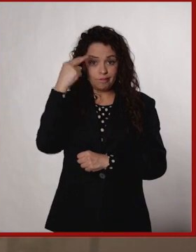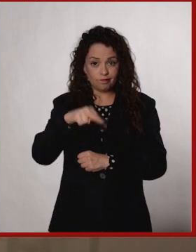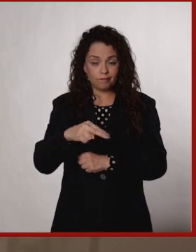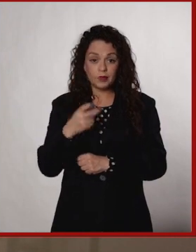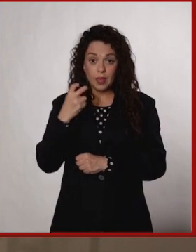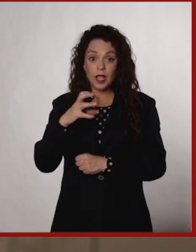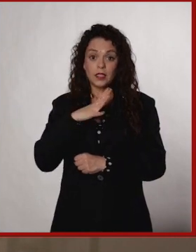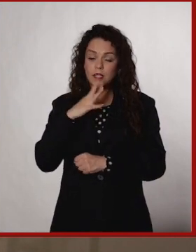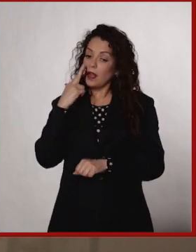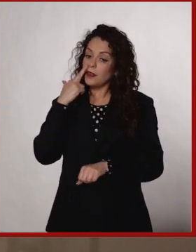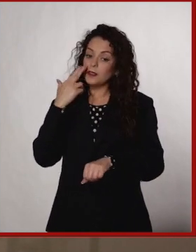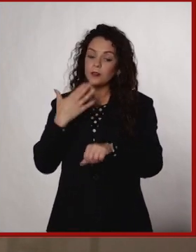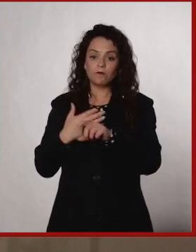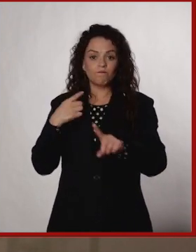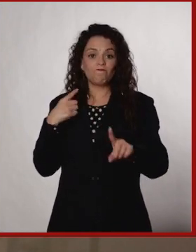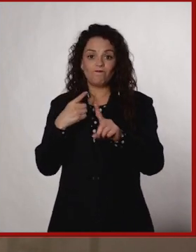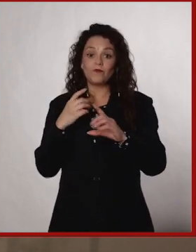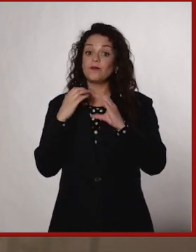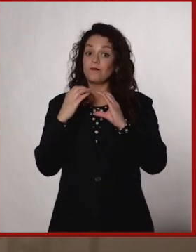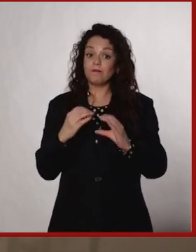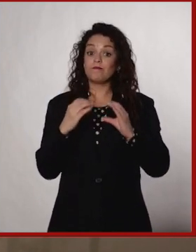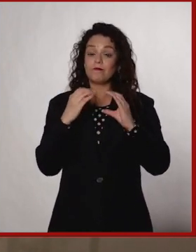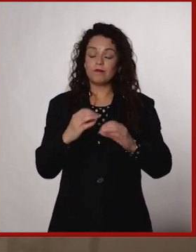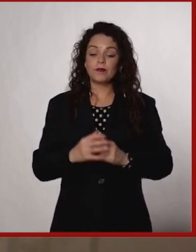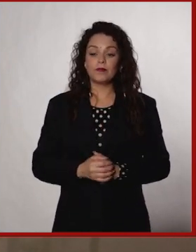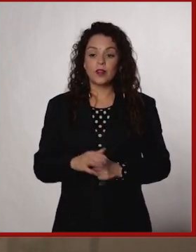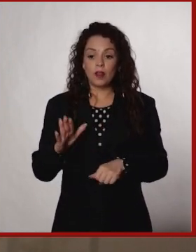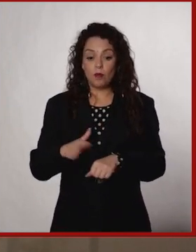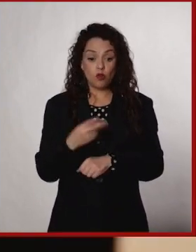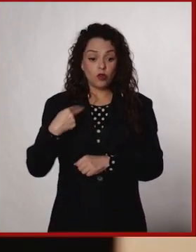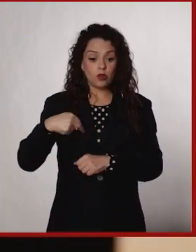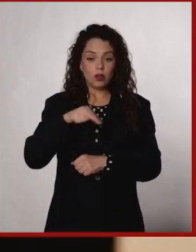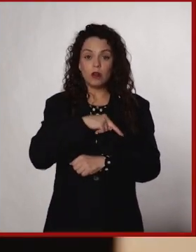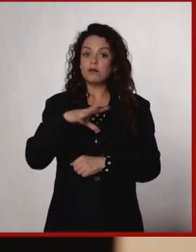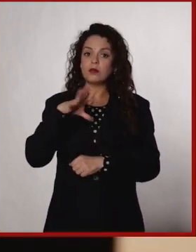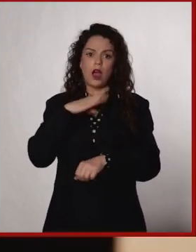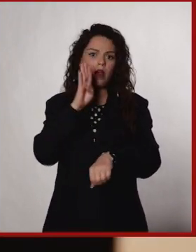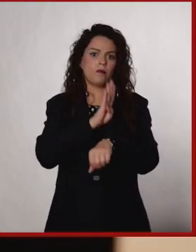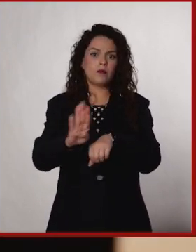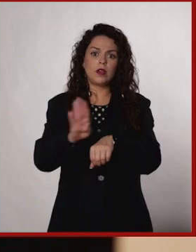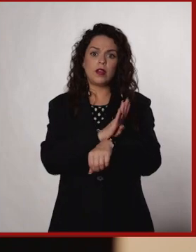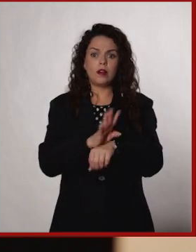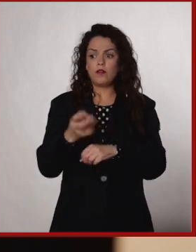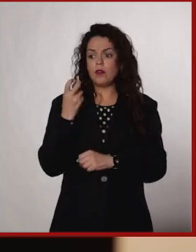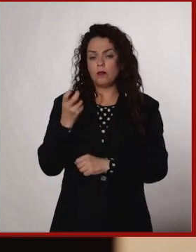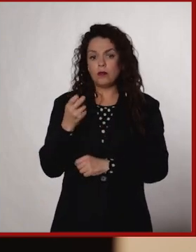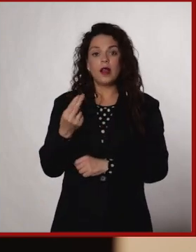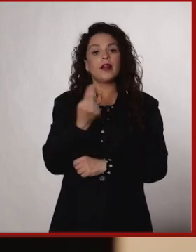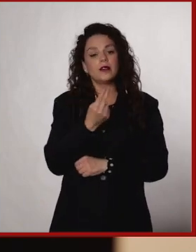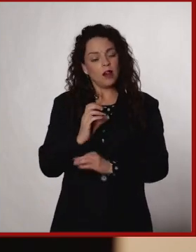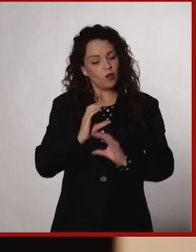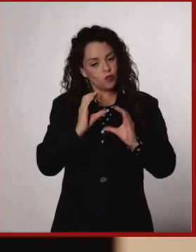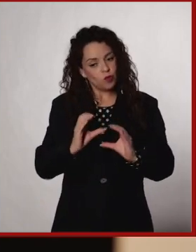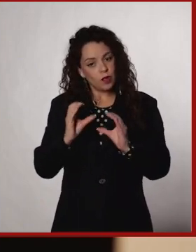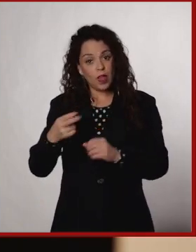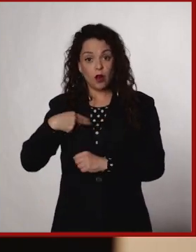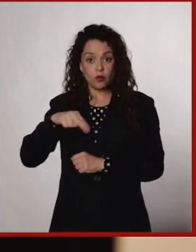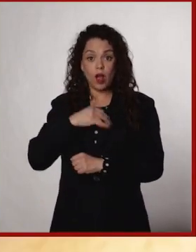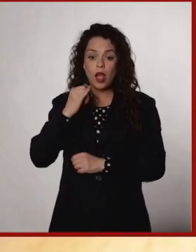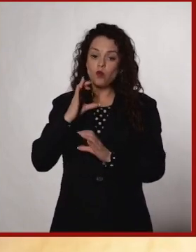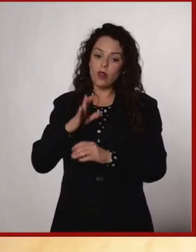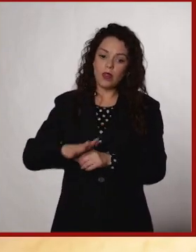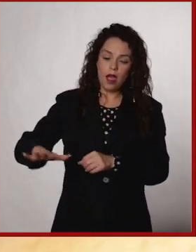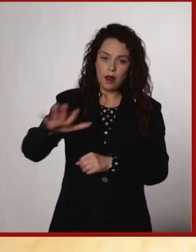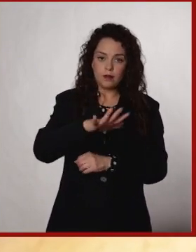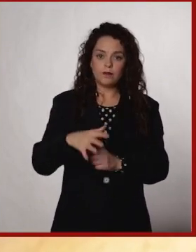México. Creo que ahí está nuestra responsabilidad. Además, porque nosotros nos beneficiamos de ella también, ¿no? Y hay que cuidarnos y cuidarla.